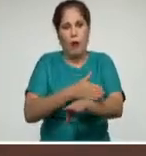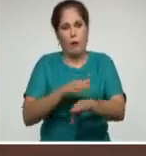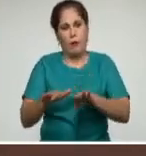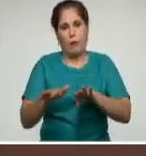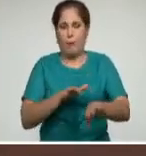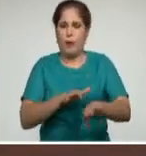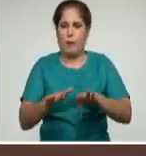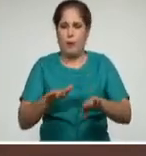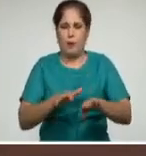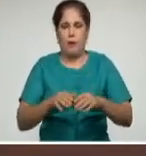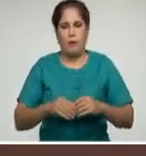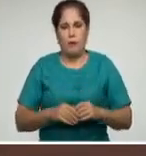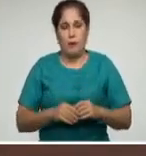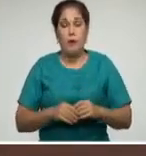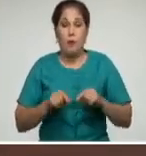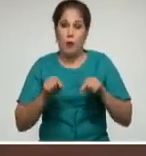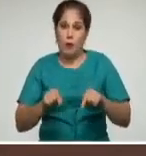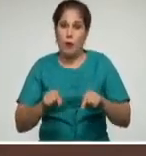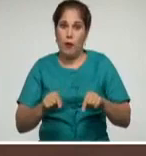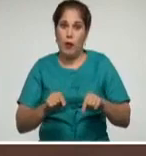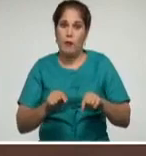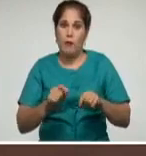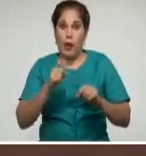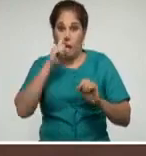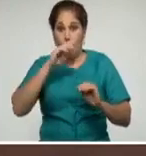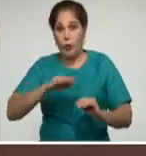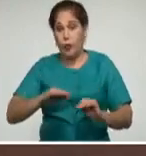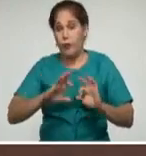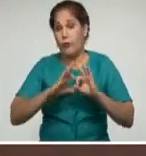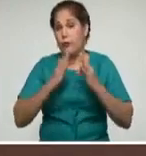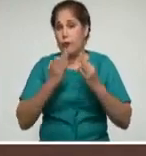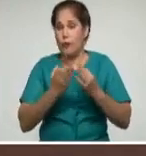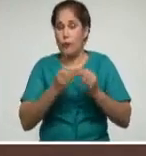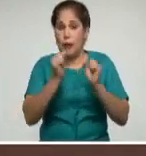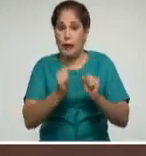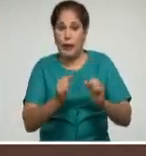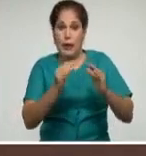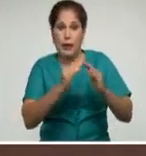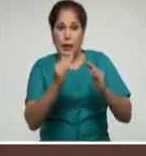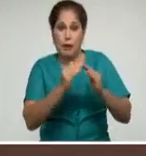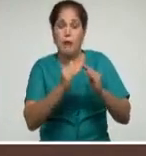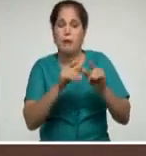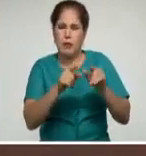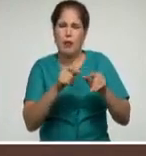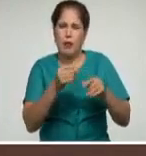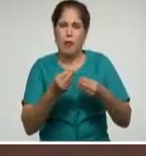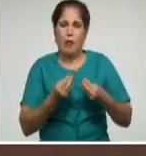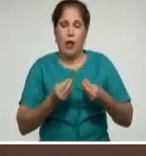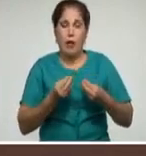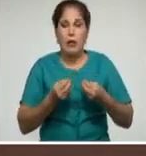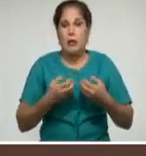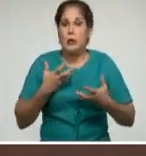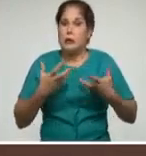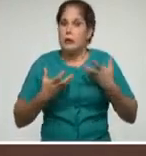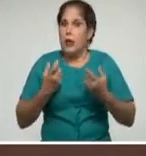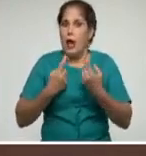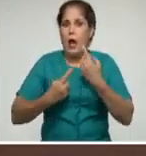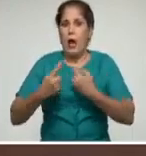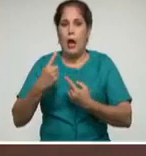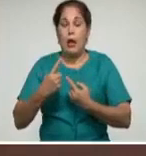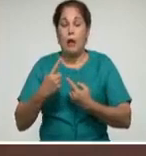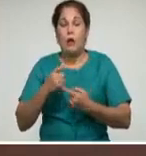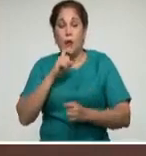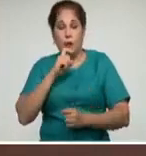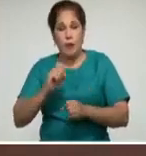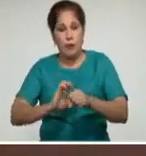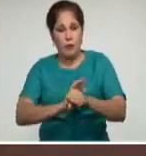las condiciones han sido diferentes y nuestros niños y nuestra familia y todos de manera general hemos transitado por